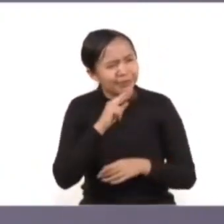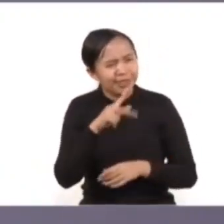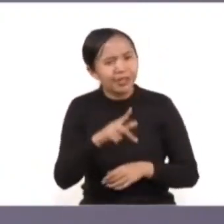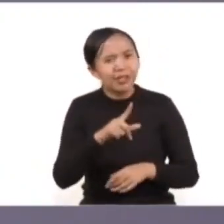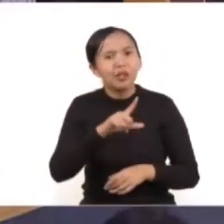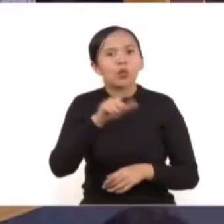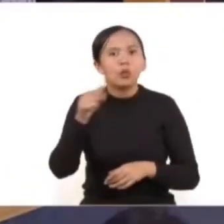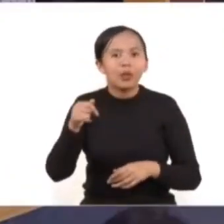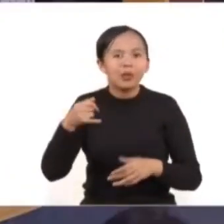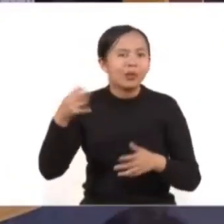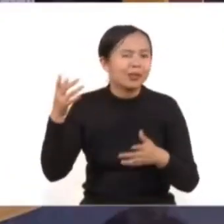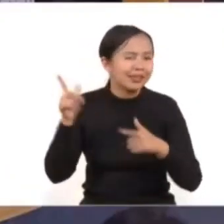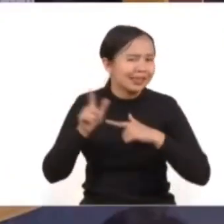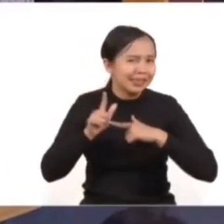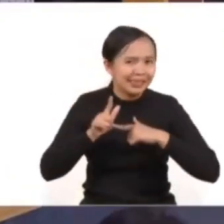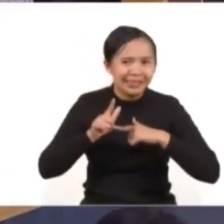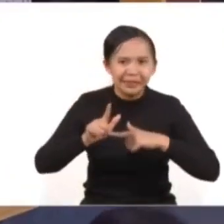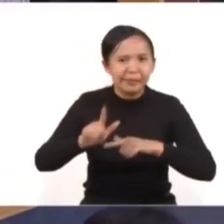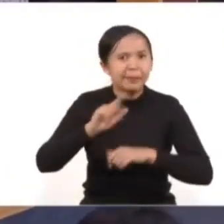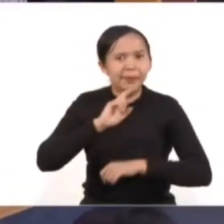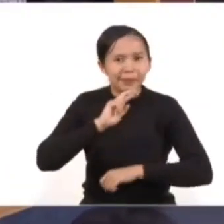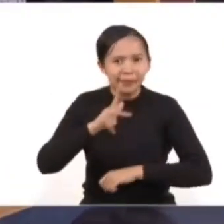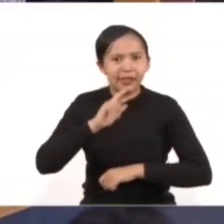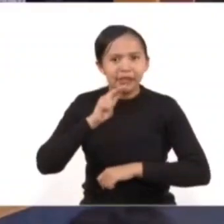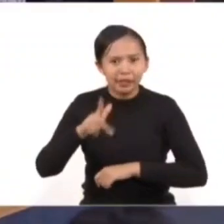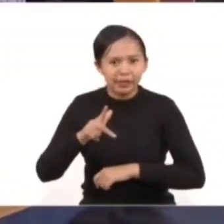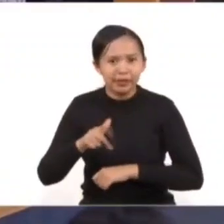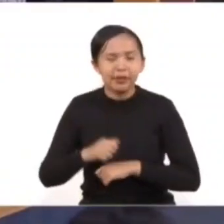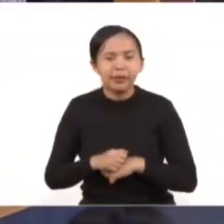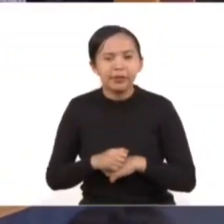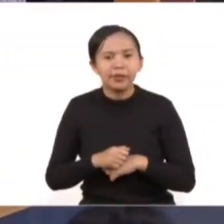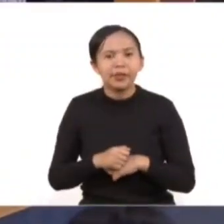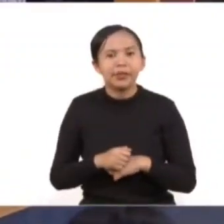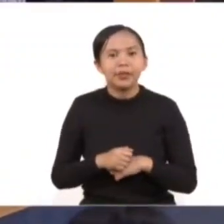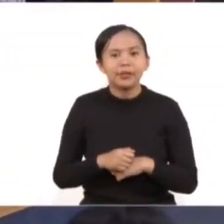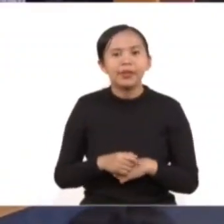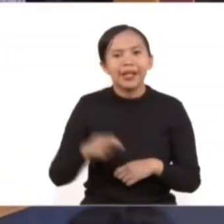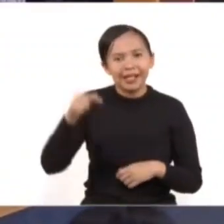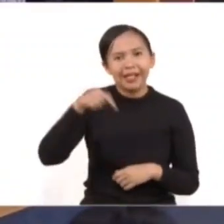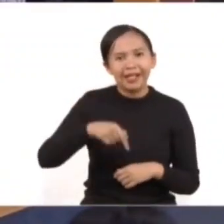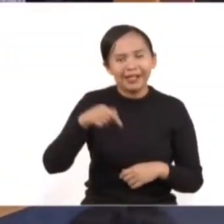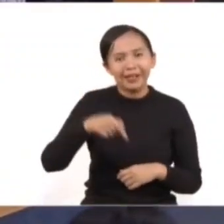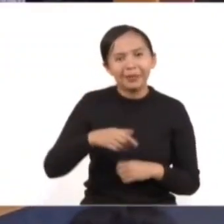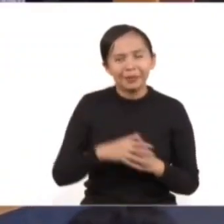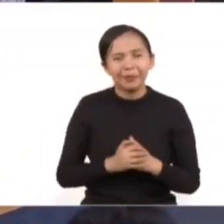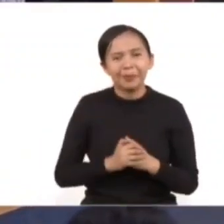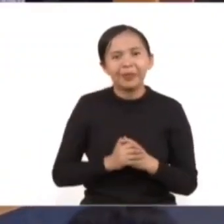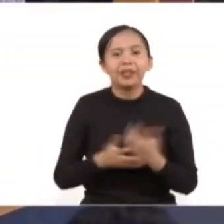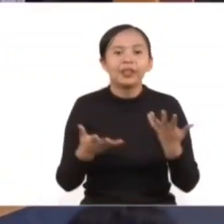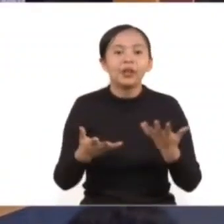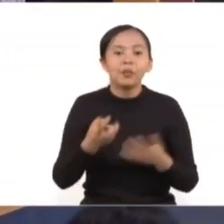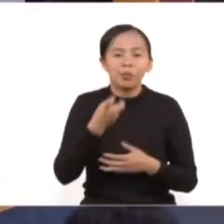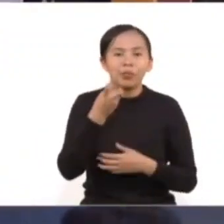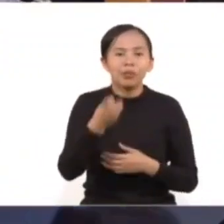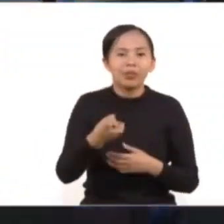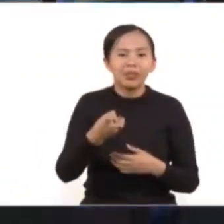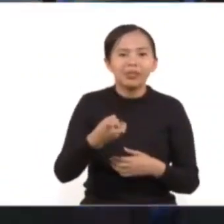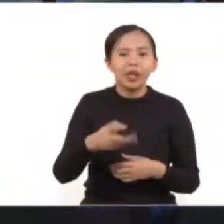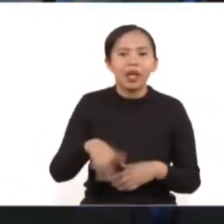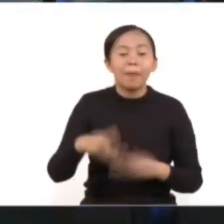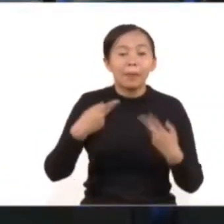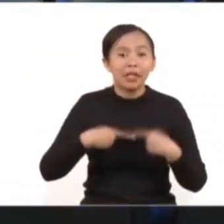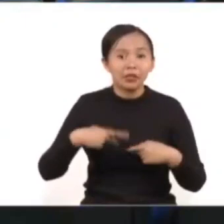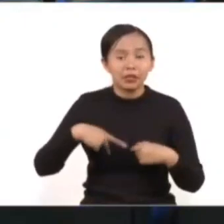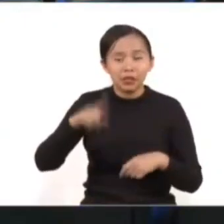profundizar y ampliar socialmente de todos los equipos que pueda haber equivalentes en nuestro continente. Así que por todo ello al Consejo